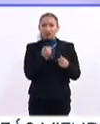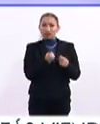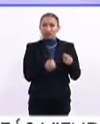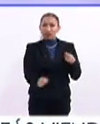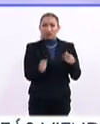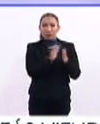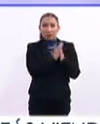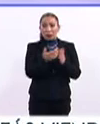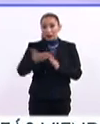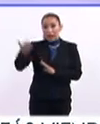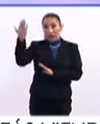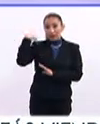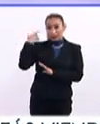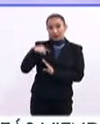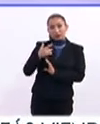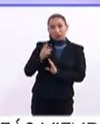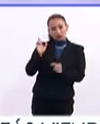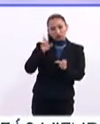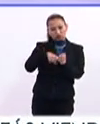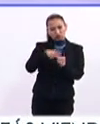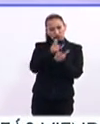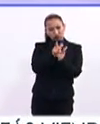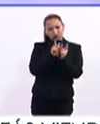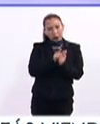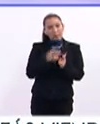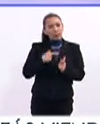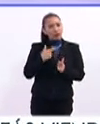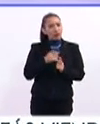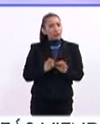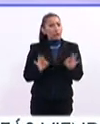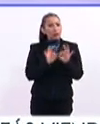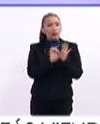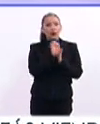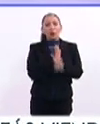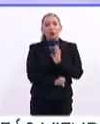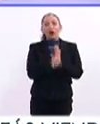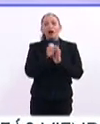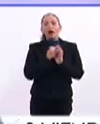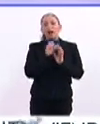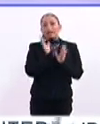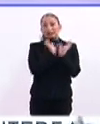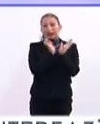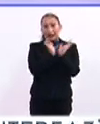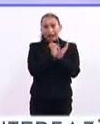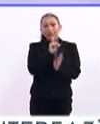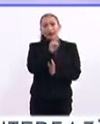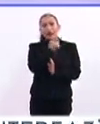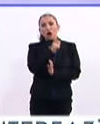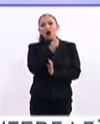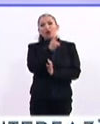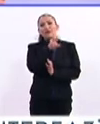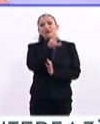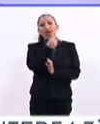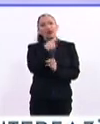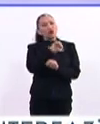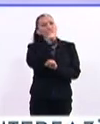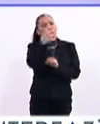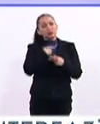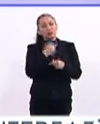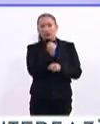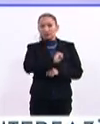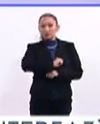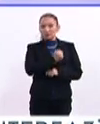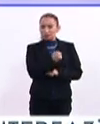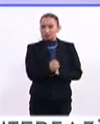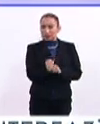también hace mucho tiempo estuvo en este grupo colegiado personalidades como David Alfado Siqueiros, Diego Rivera, entre muchos otros.